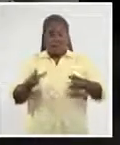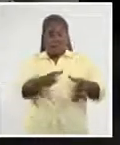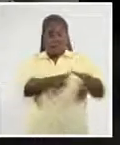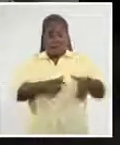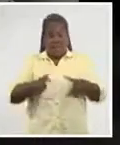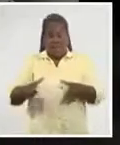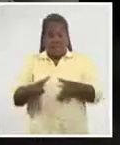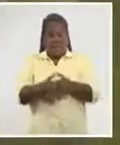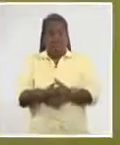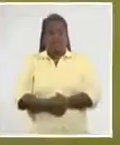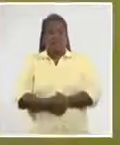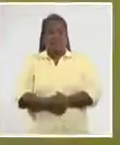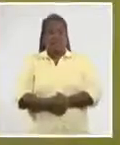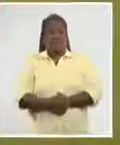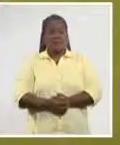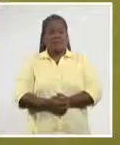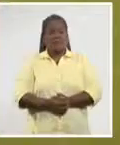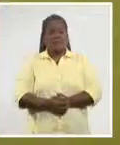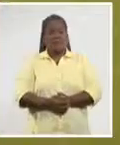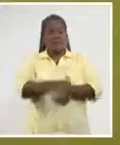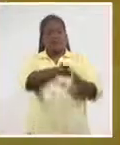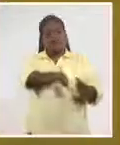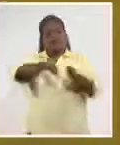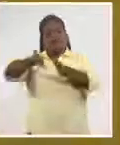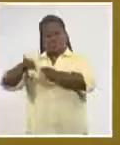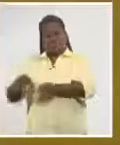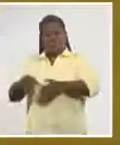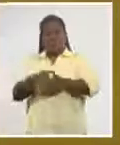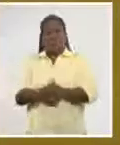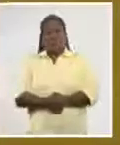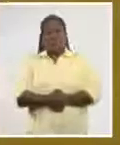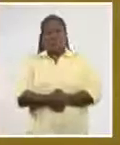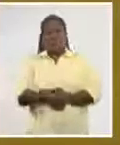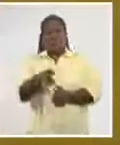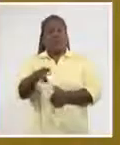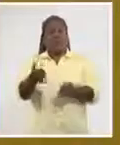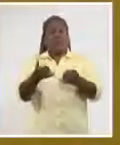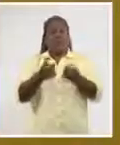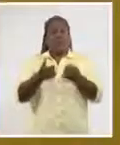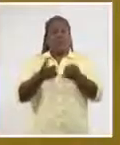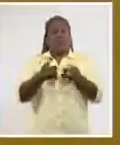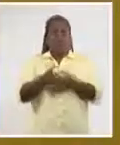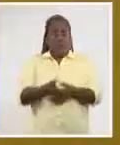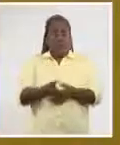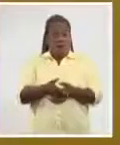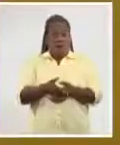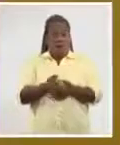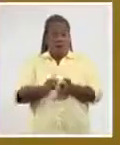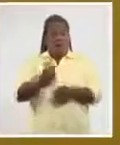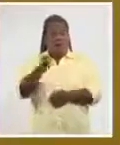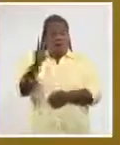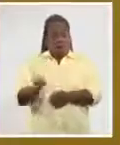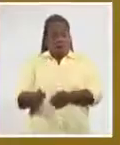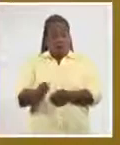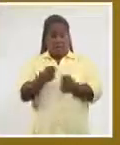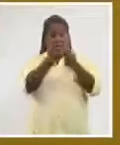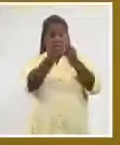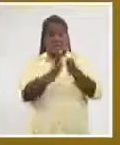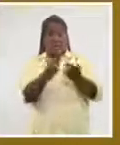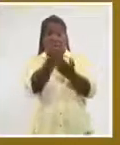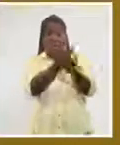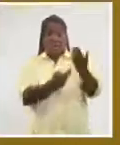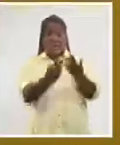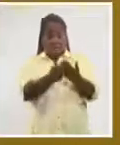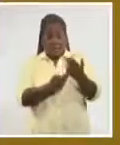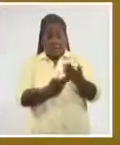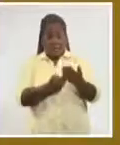formato. En otro tema nos reportan que el artista de la plástica, escritor, editor y diseñador